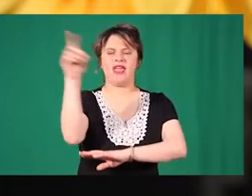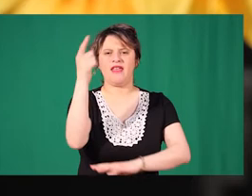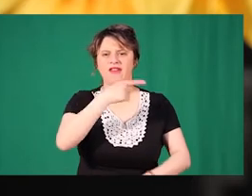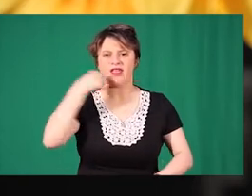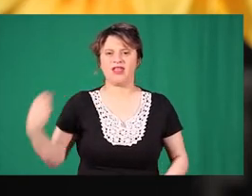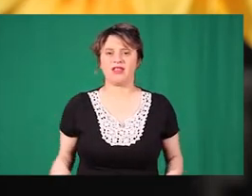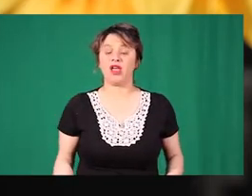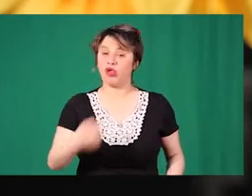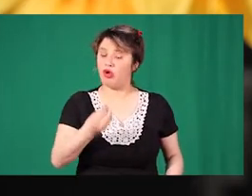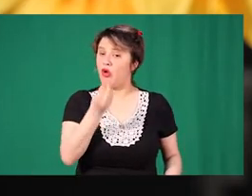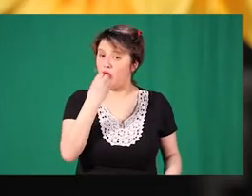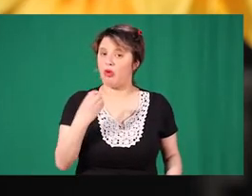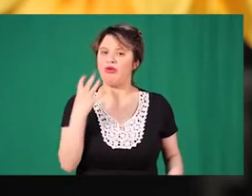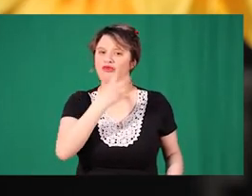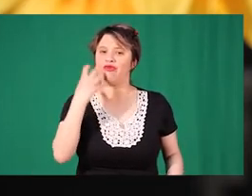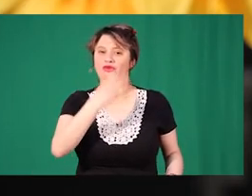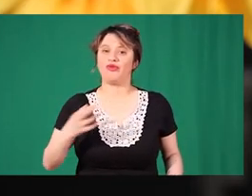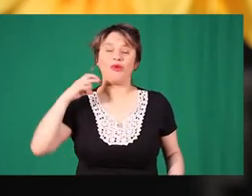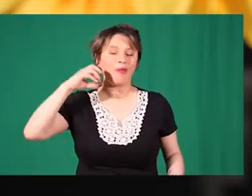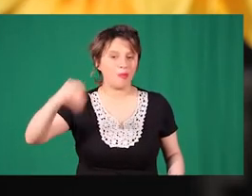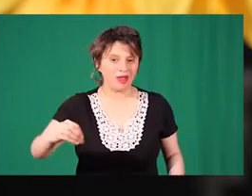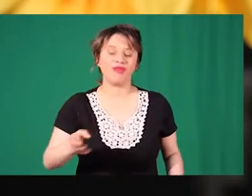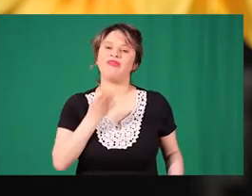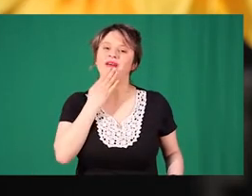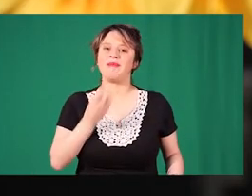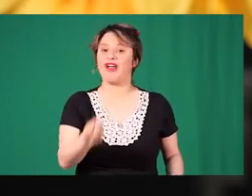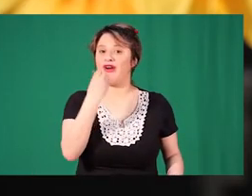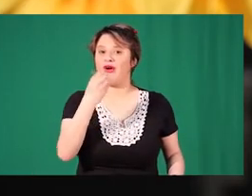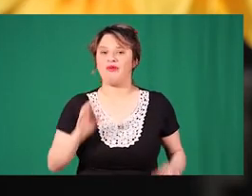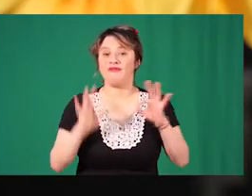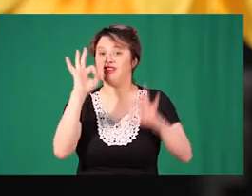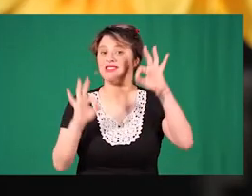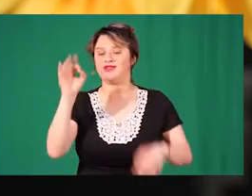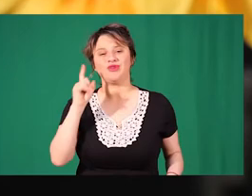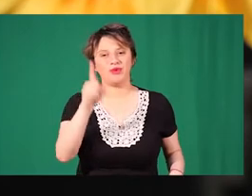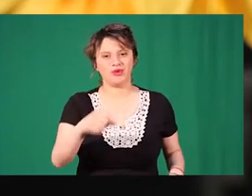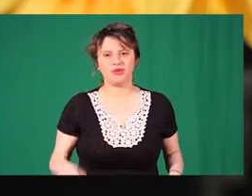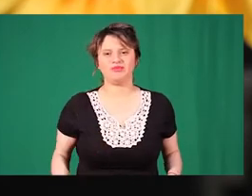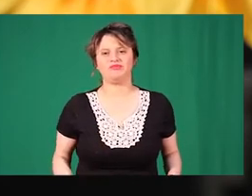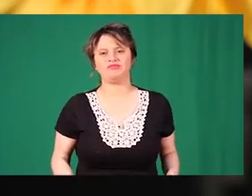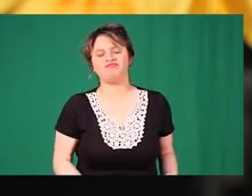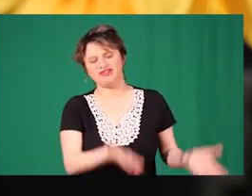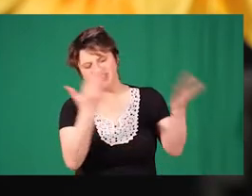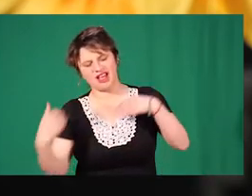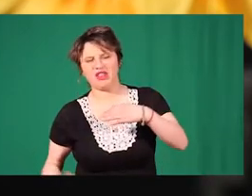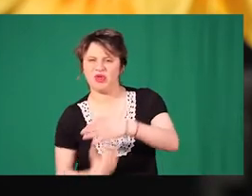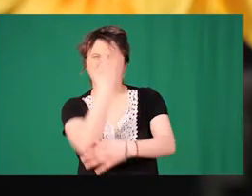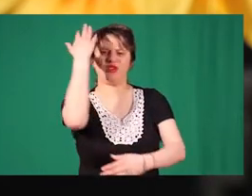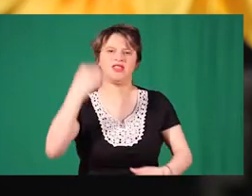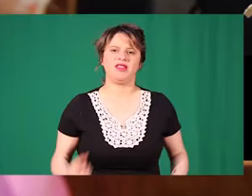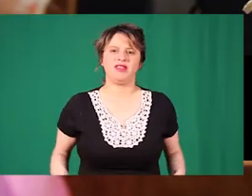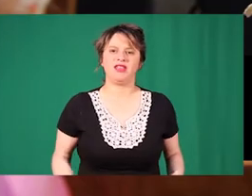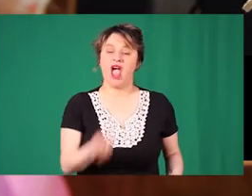Yo me alimento de frutos Pero también me alimento de insectos como tú Así que, ¿por qué mejor no sales de tu escondita y te dejas comer?